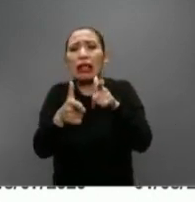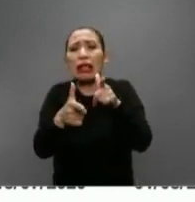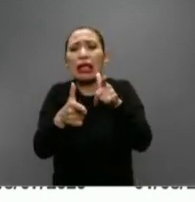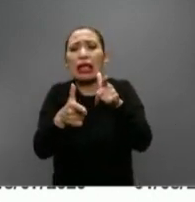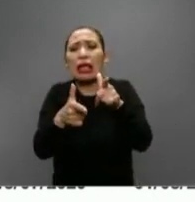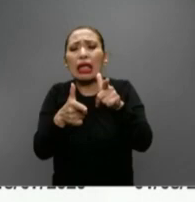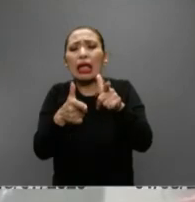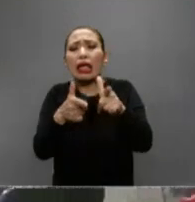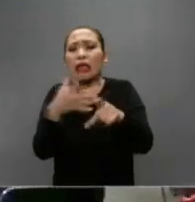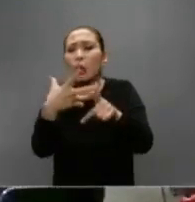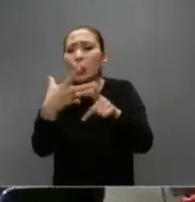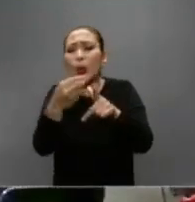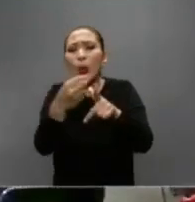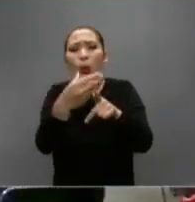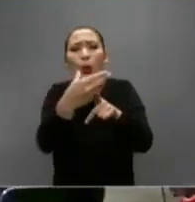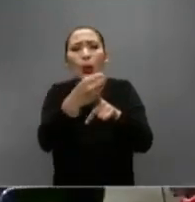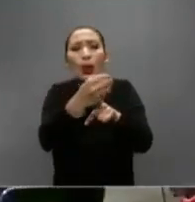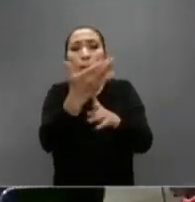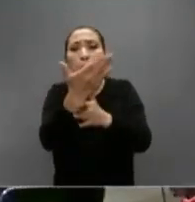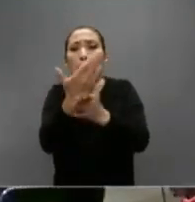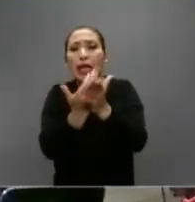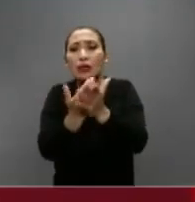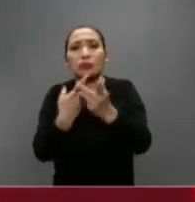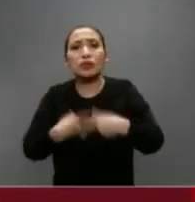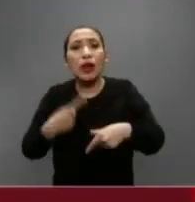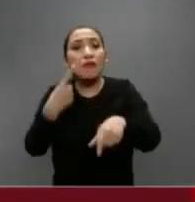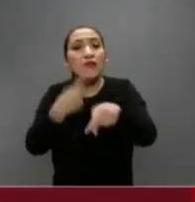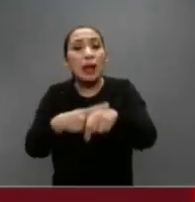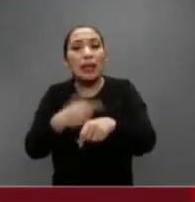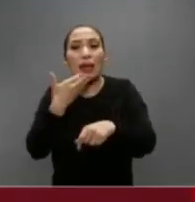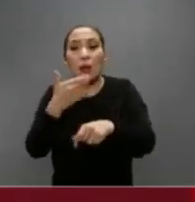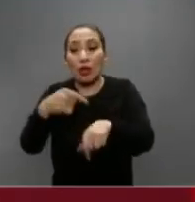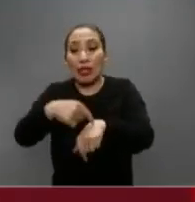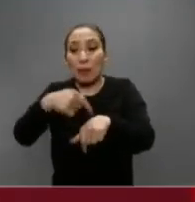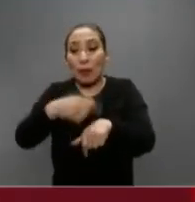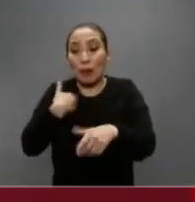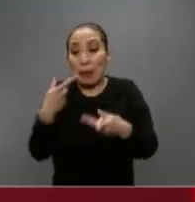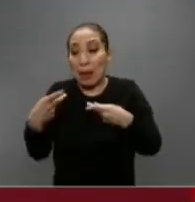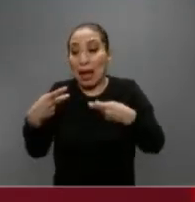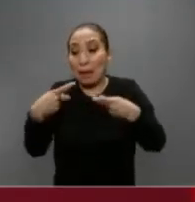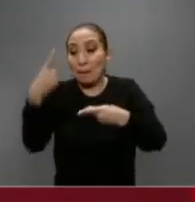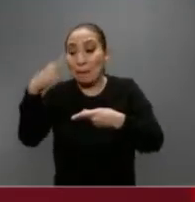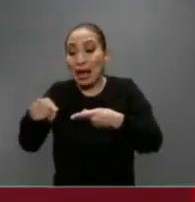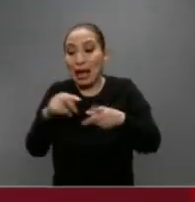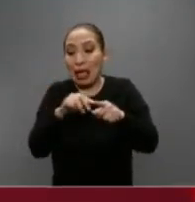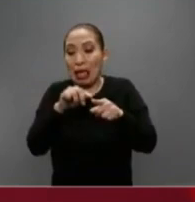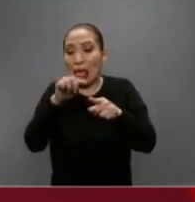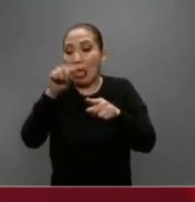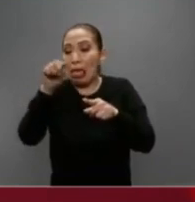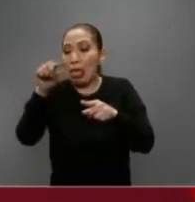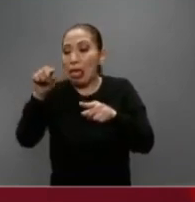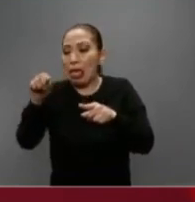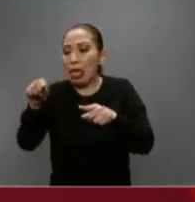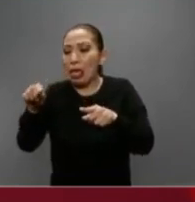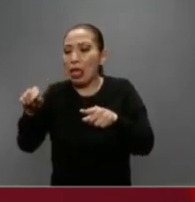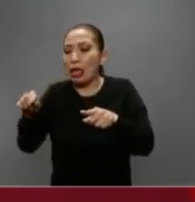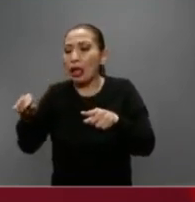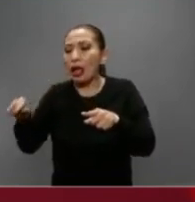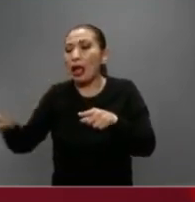lenta, de propagación más lenta, con menos casos y vamos a ganar un poco de tiempo llevando la curva hacia